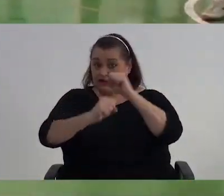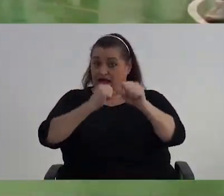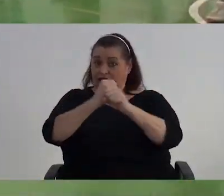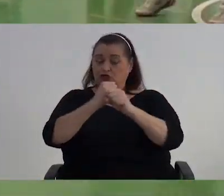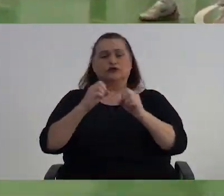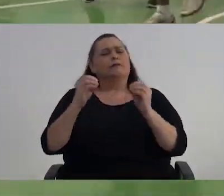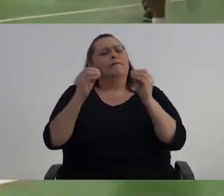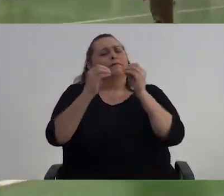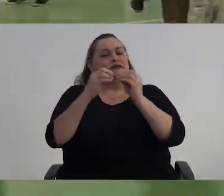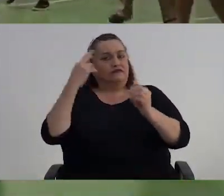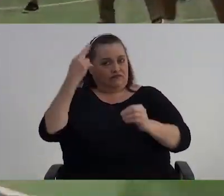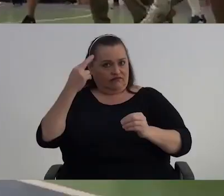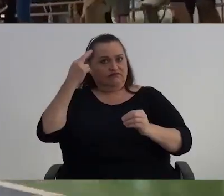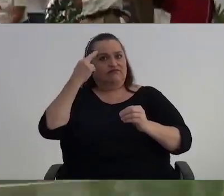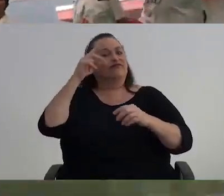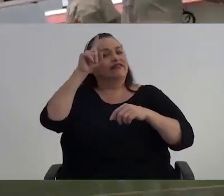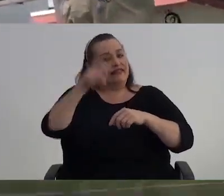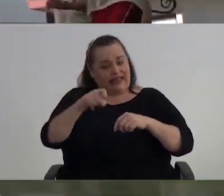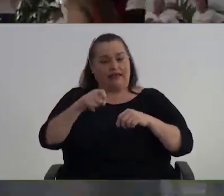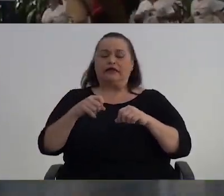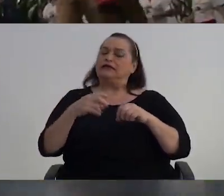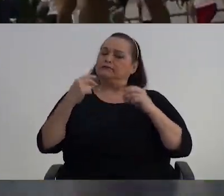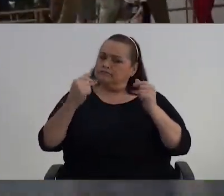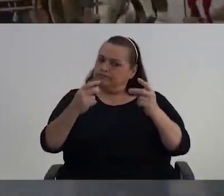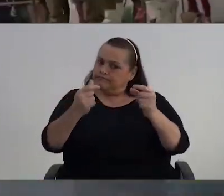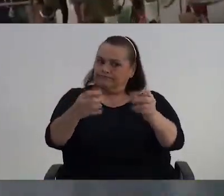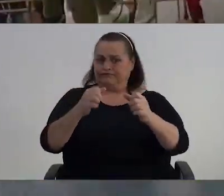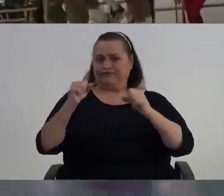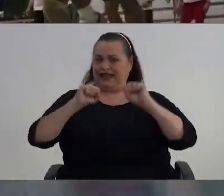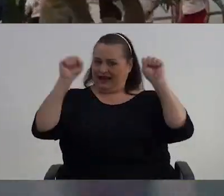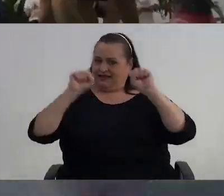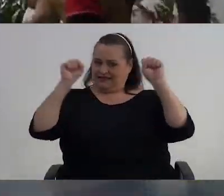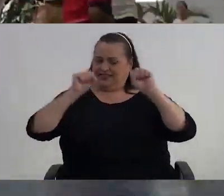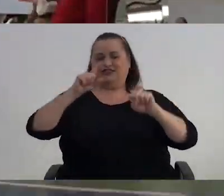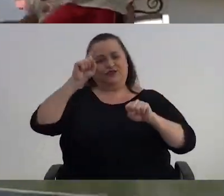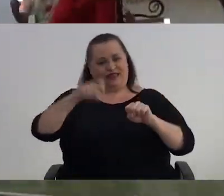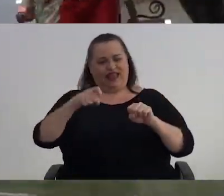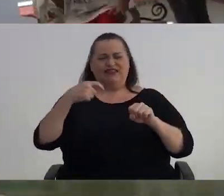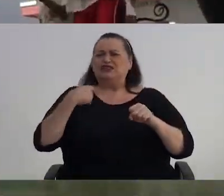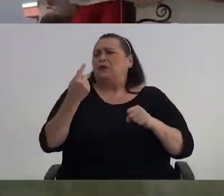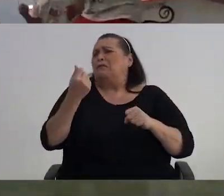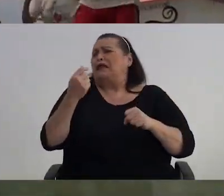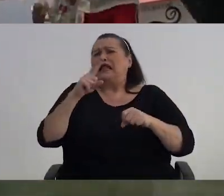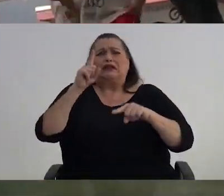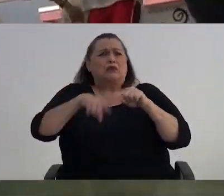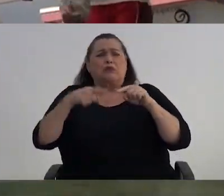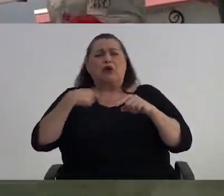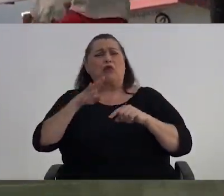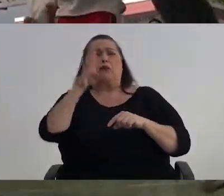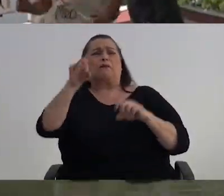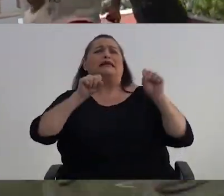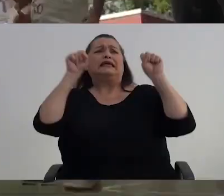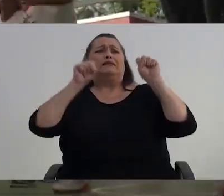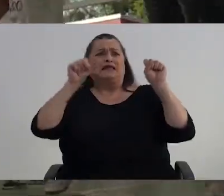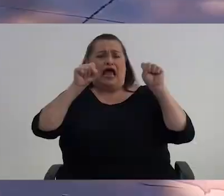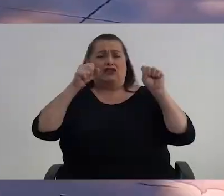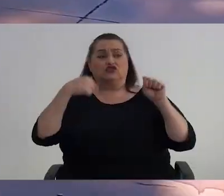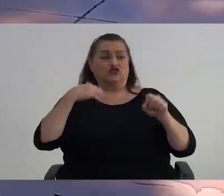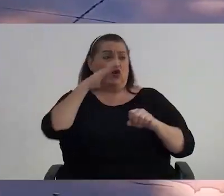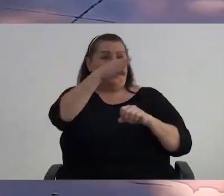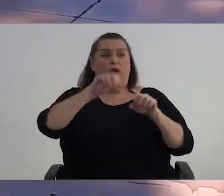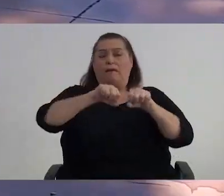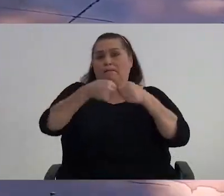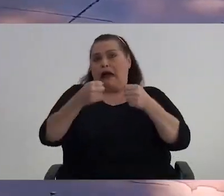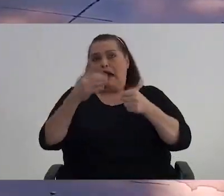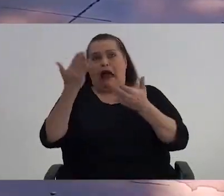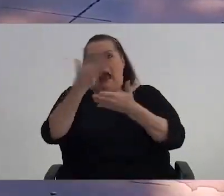adelante Con mucha más razón Tenemos que ponernos las pilas Con el ejercicio Porque es que yo no tengo plata Para pagar un gimnasio Yo no tengo Y es que si voy me